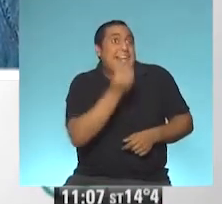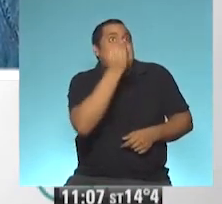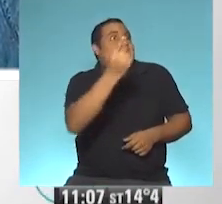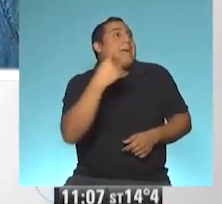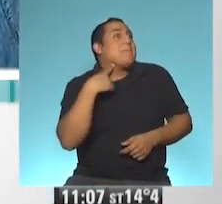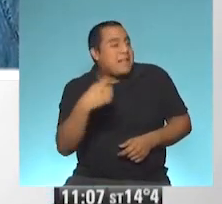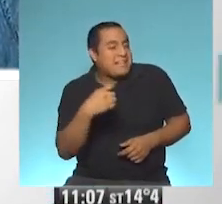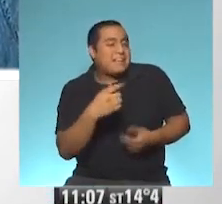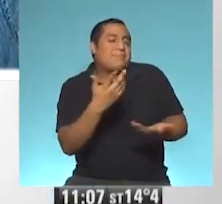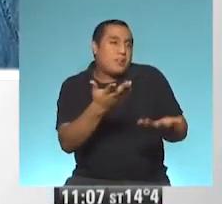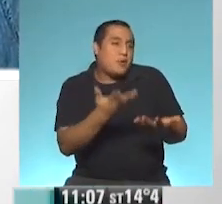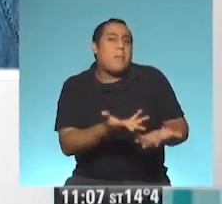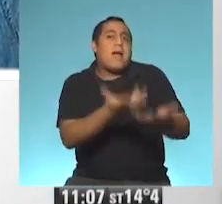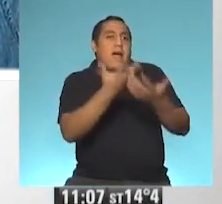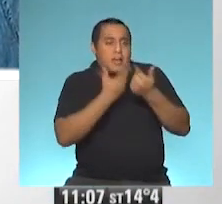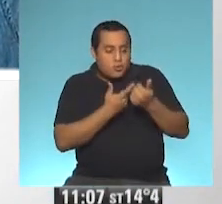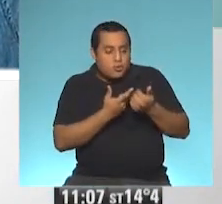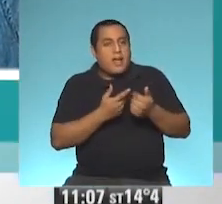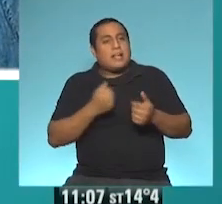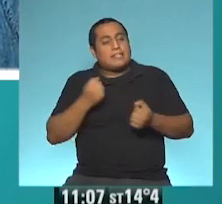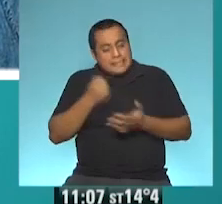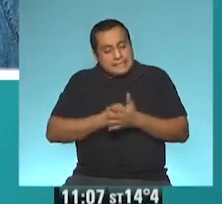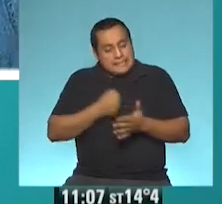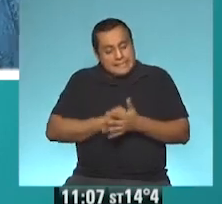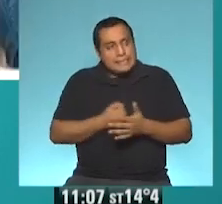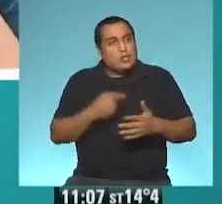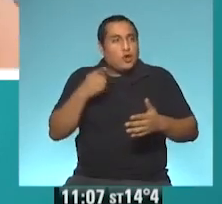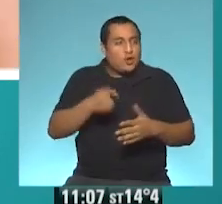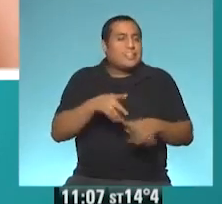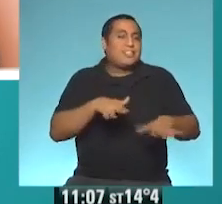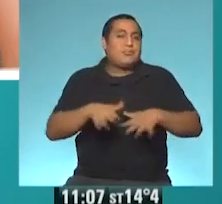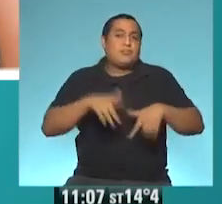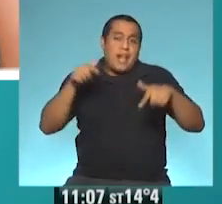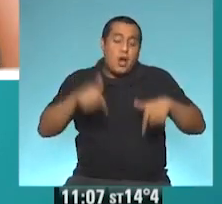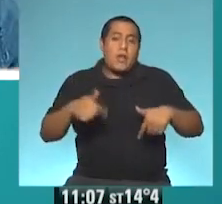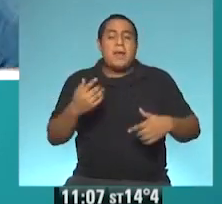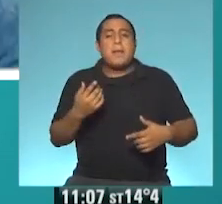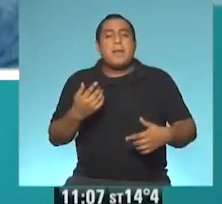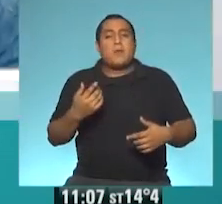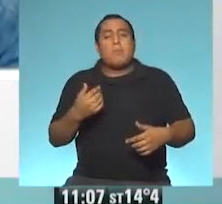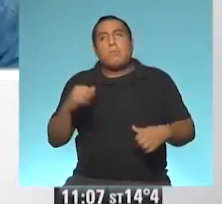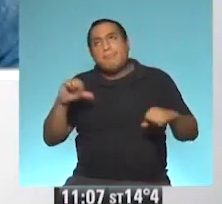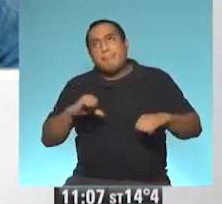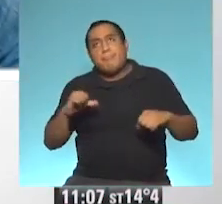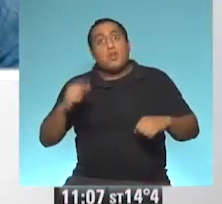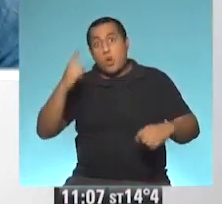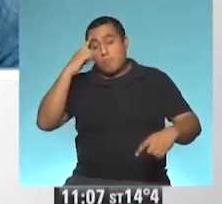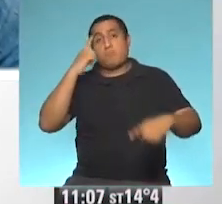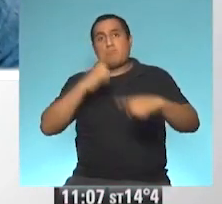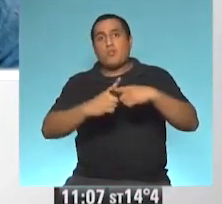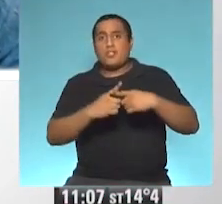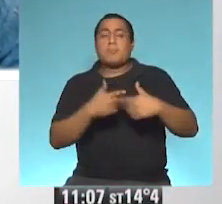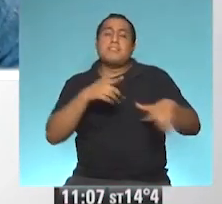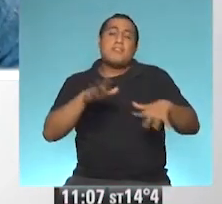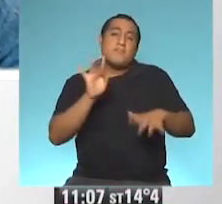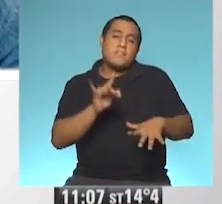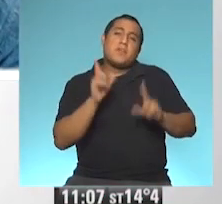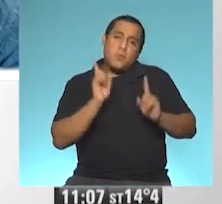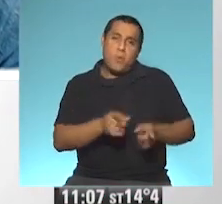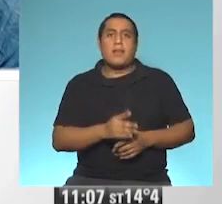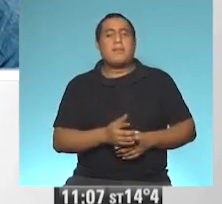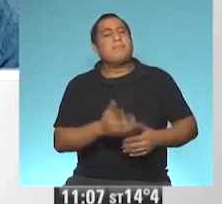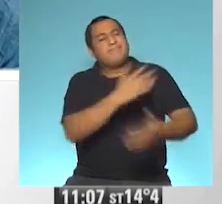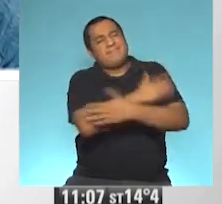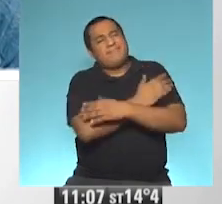esta situación de la mejor manera que es siempre con la mejor actitud frente a situaciones que son un poquito más complejas. Un abrazo